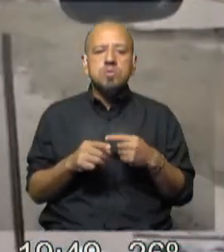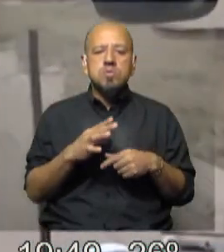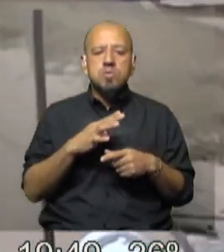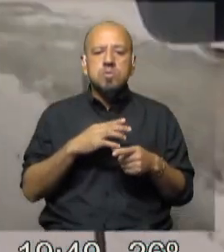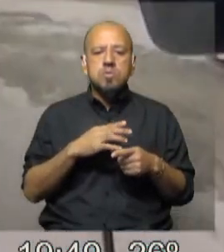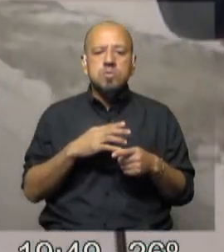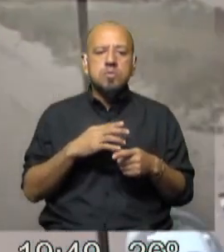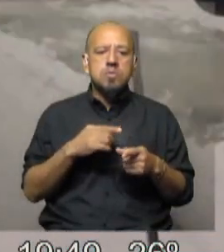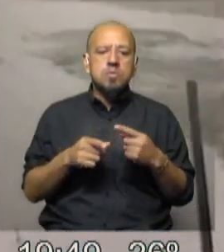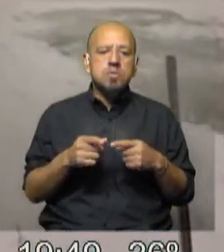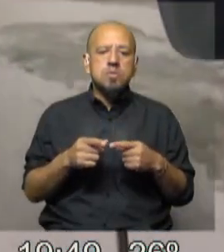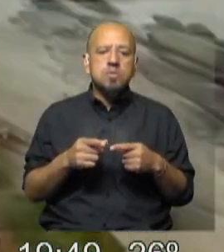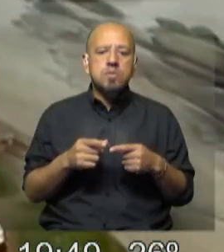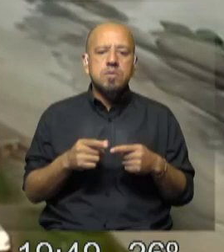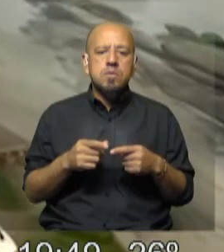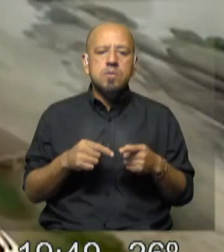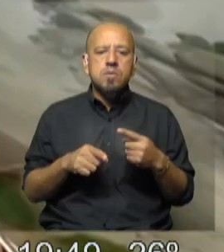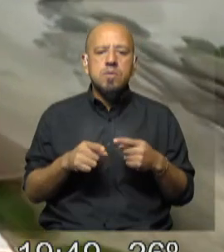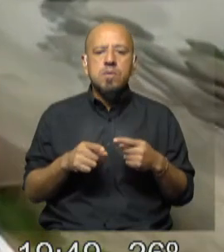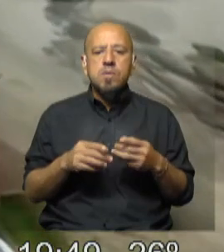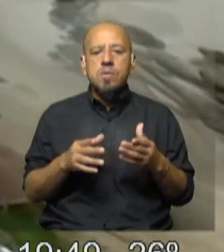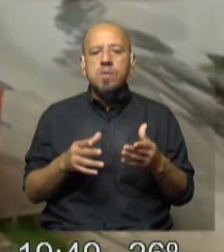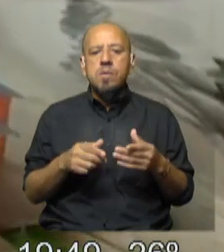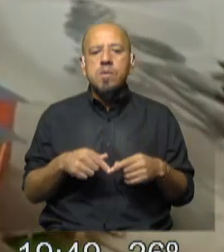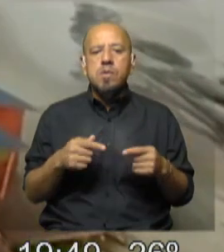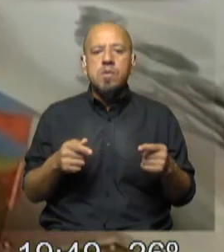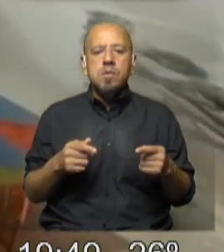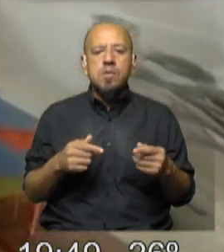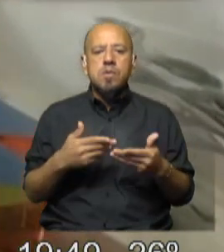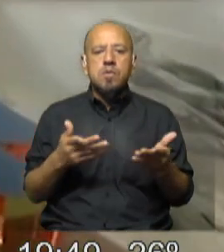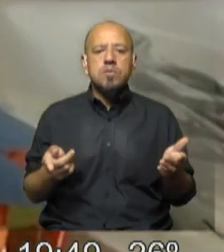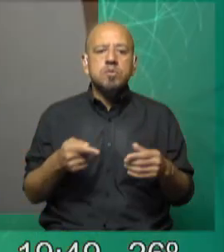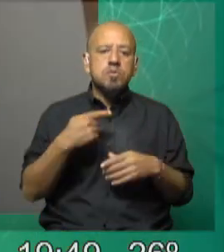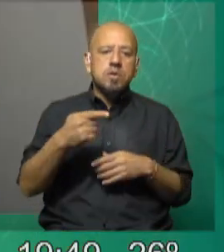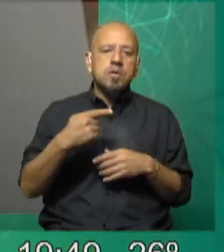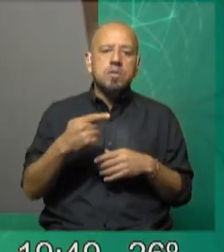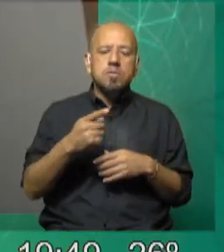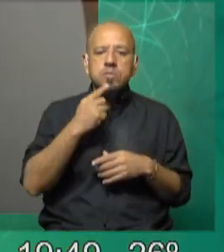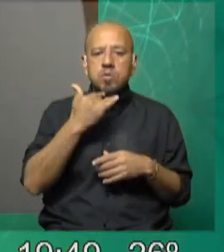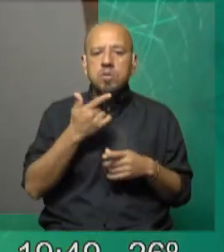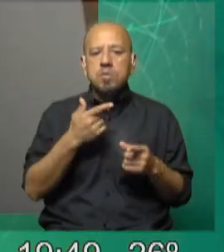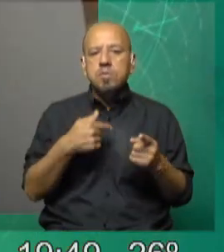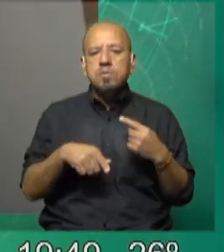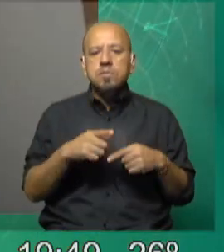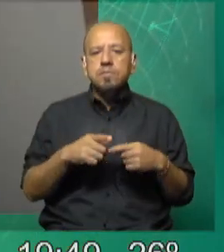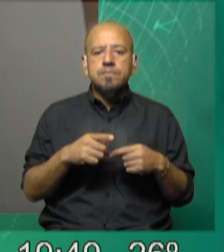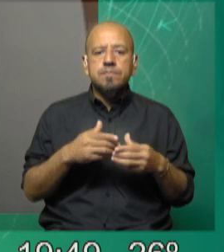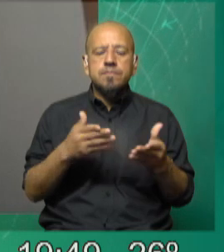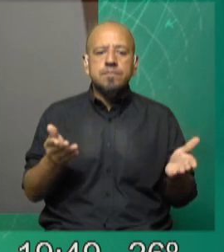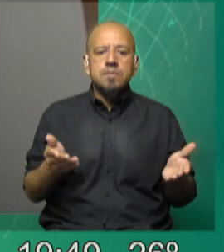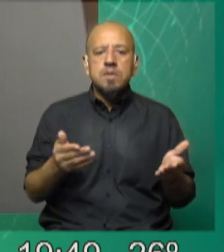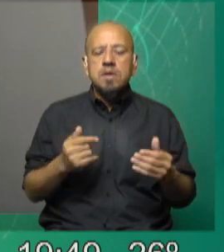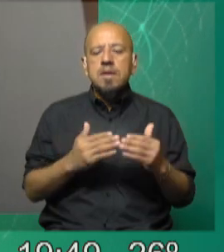redundando en impactos que son totalmente negativos. Por ejemplo, esa pérdida de permeabilidad de las